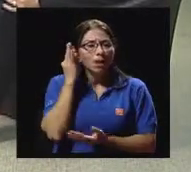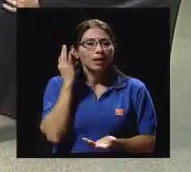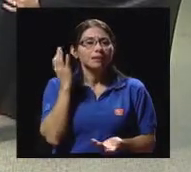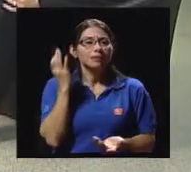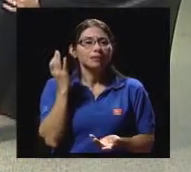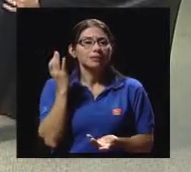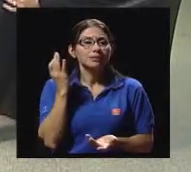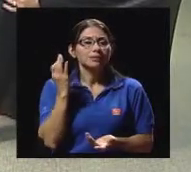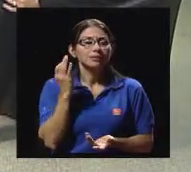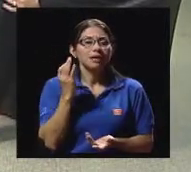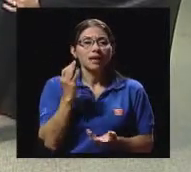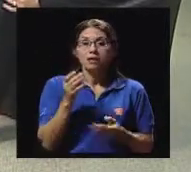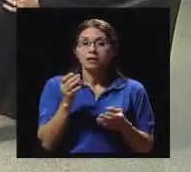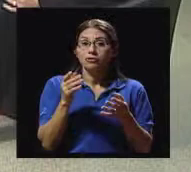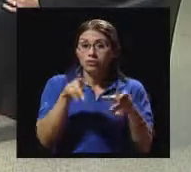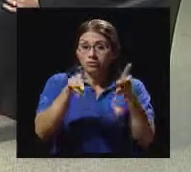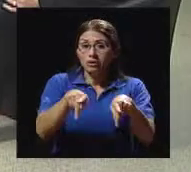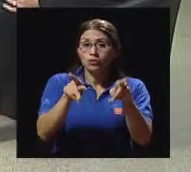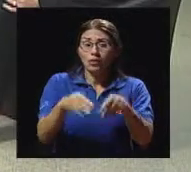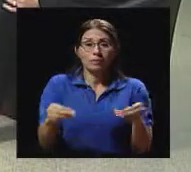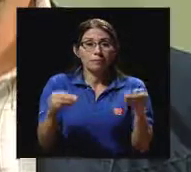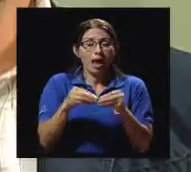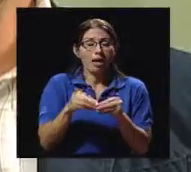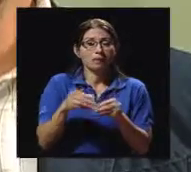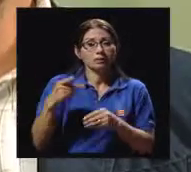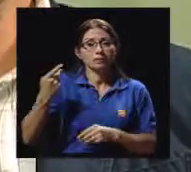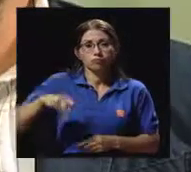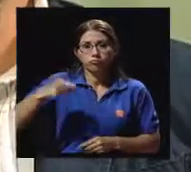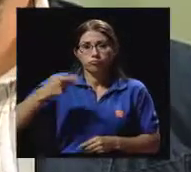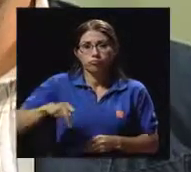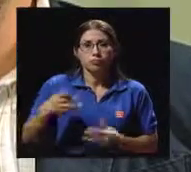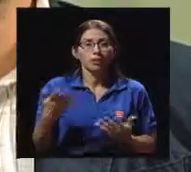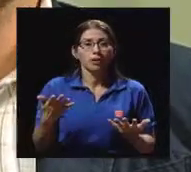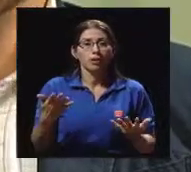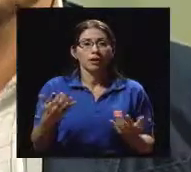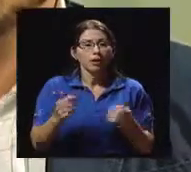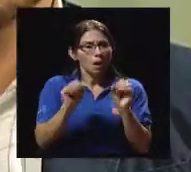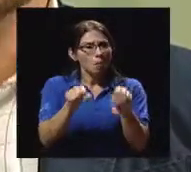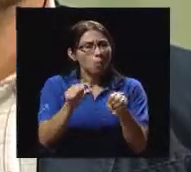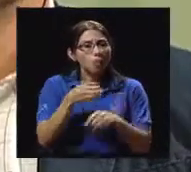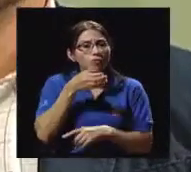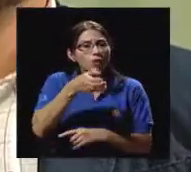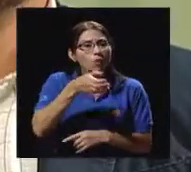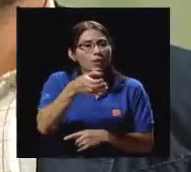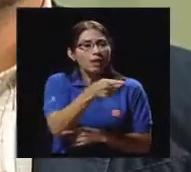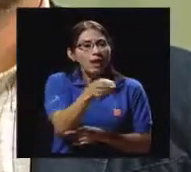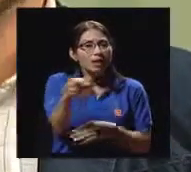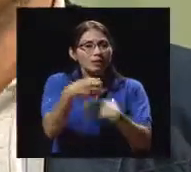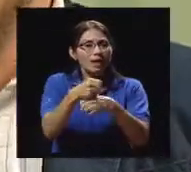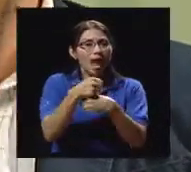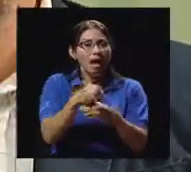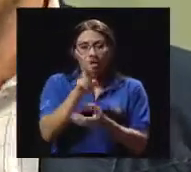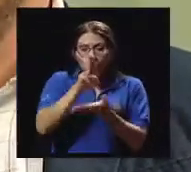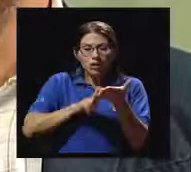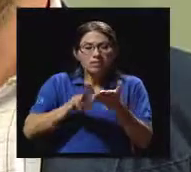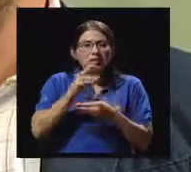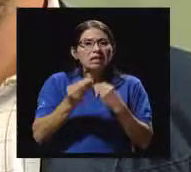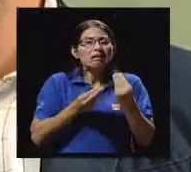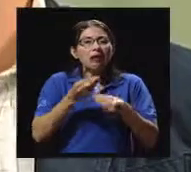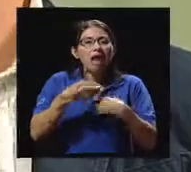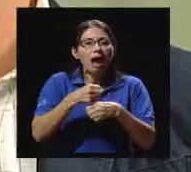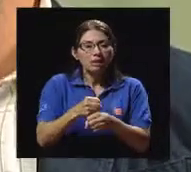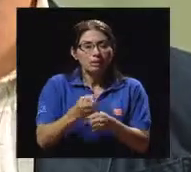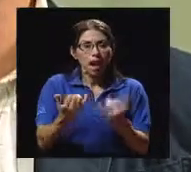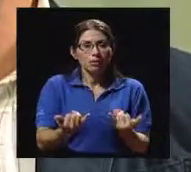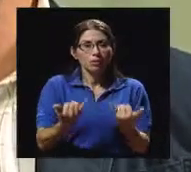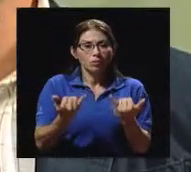una de las poblaciones de mayor alto riesgo? Y, bueno, ¿qué podríamos recomendarles? ¿Qué puede hacer la universidad? ¿O qué debe ser la universidad